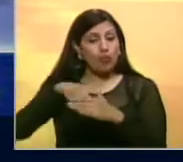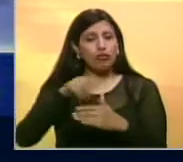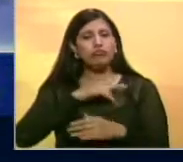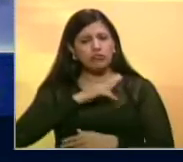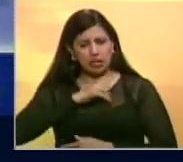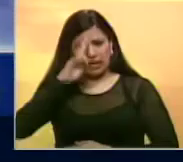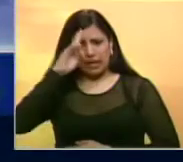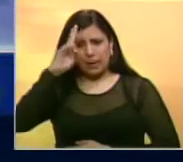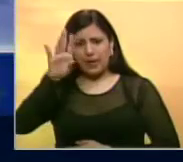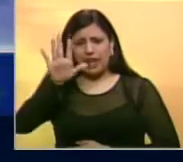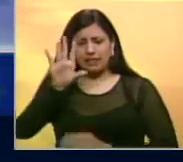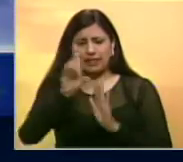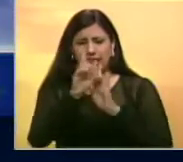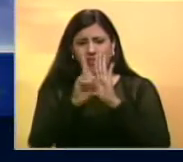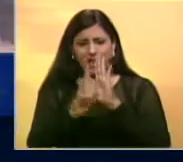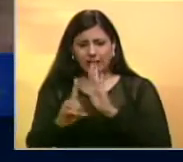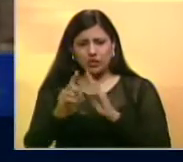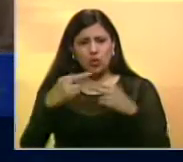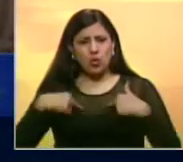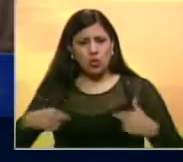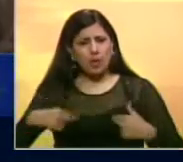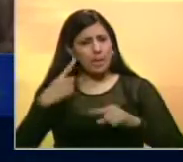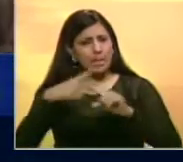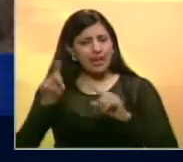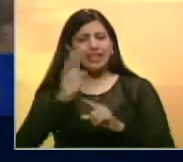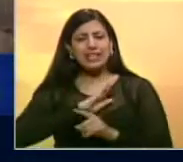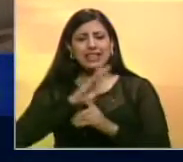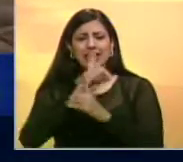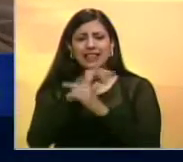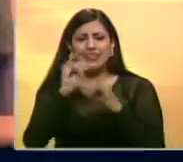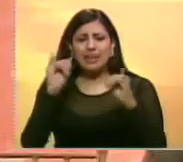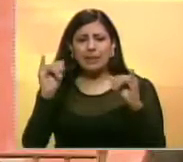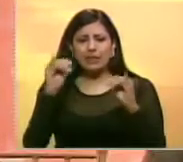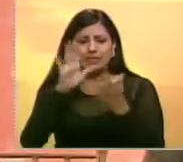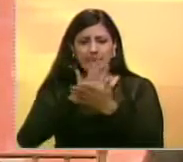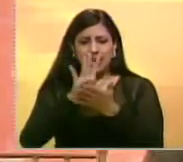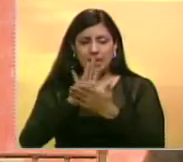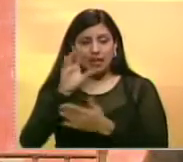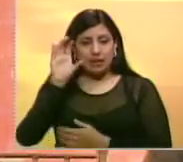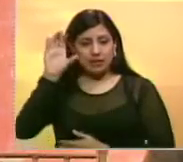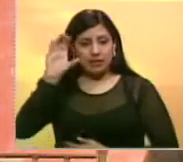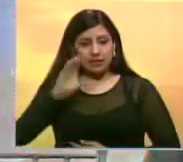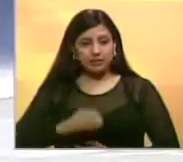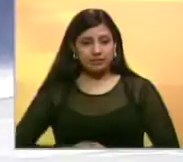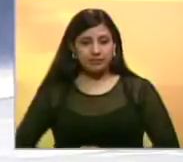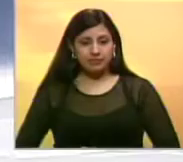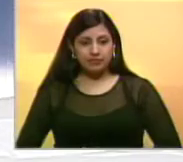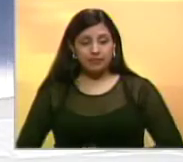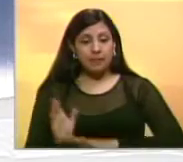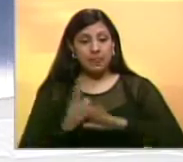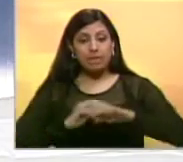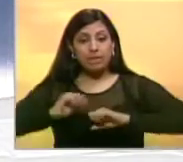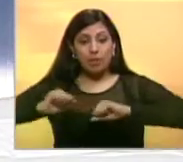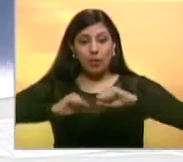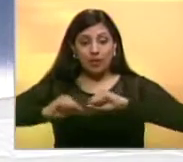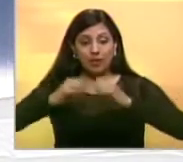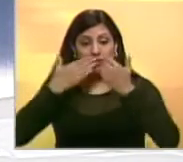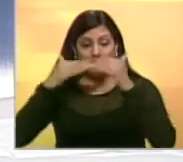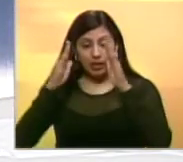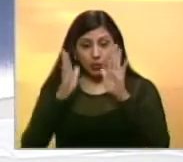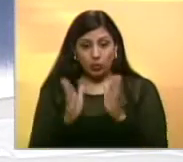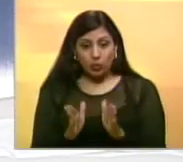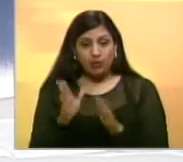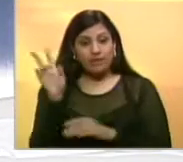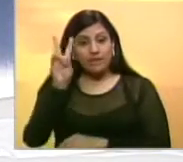respetuoso de los derechos humanos y es garante de independencia y soberanía nacional. El Movimiento Estudiantil de